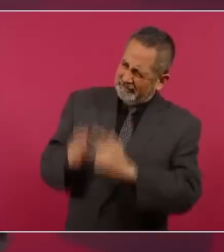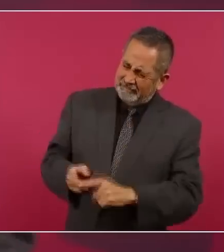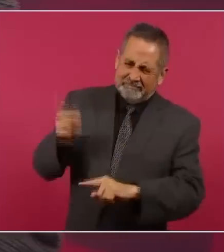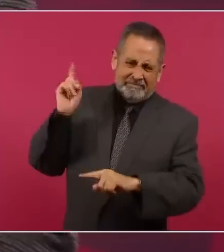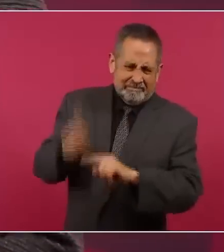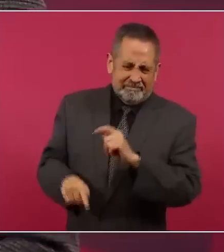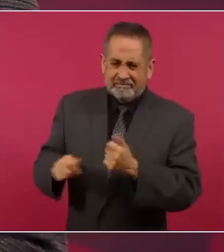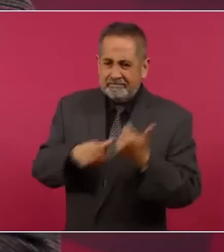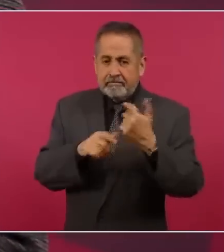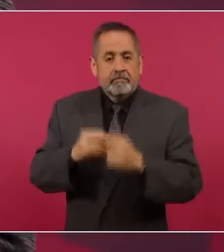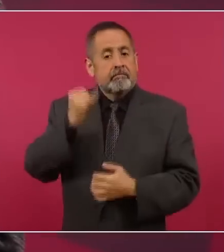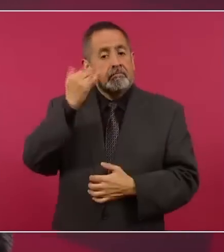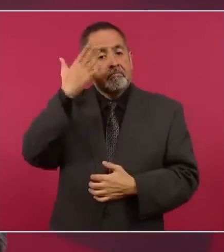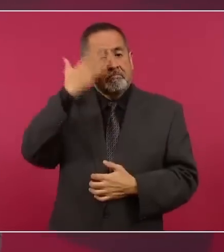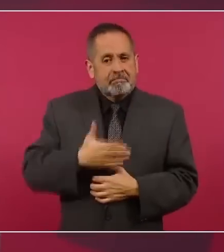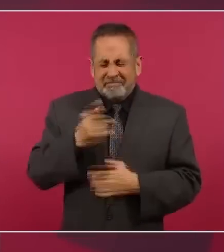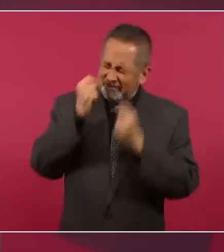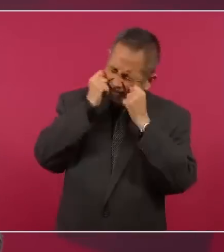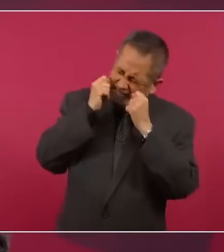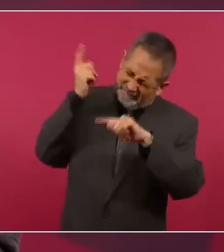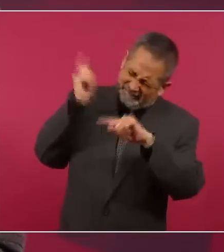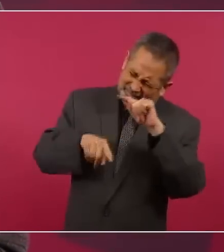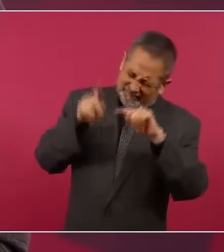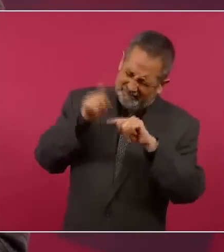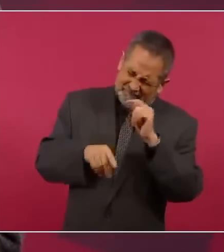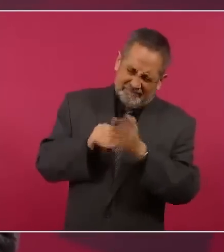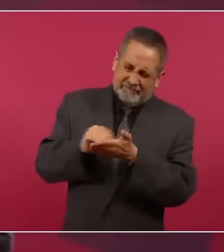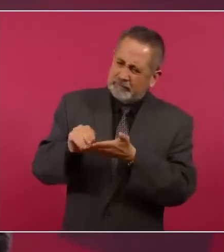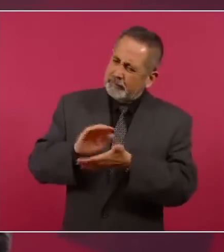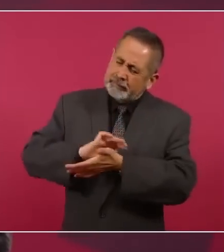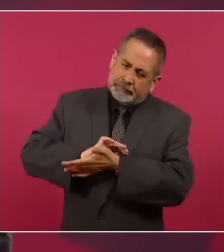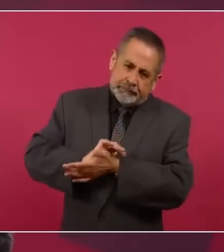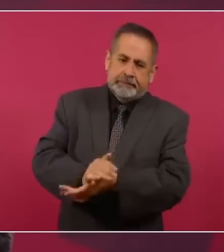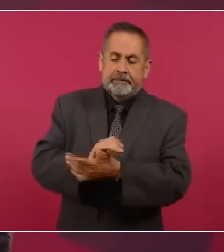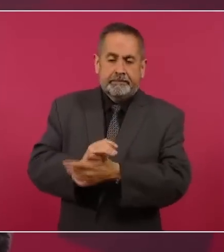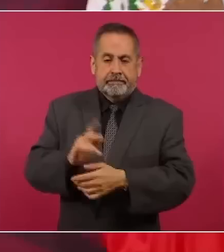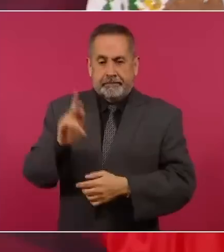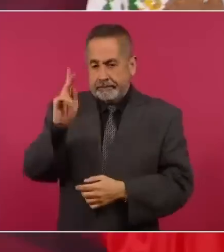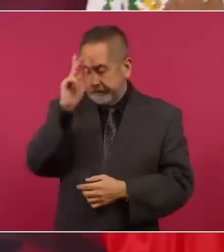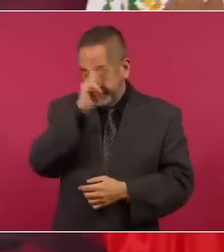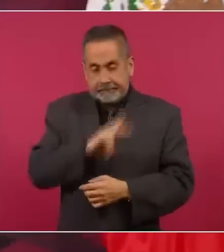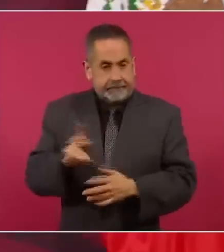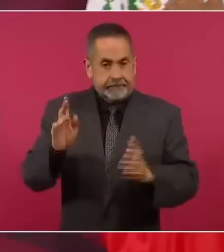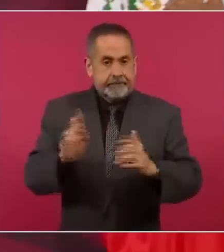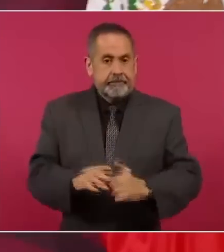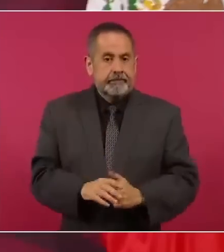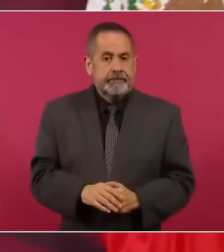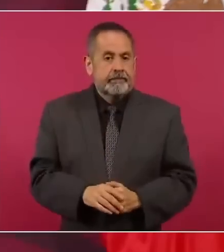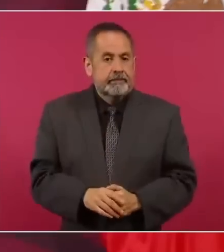acabar con quien